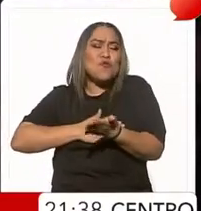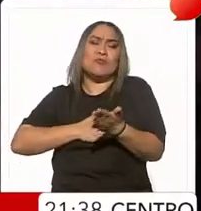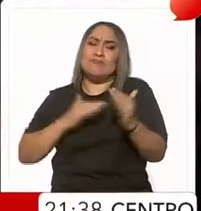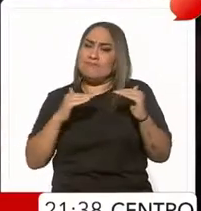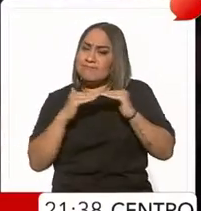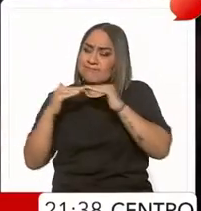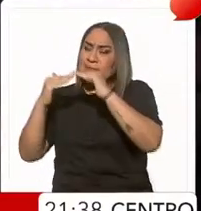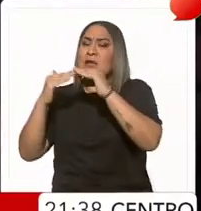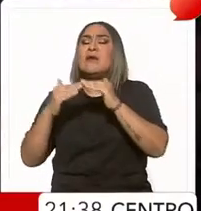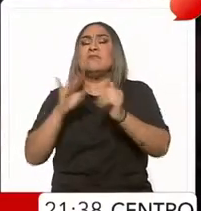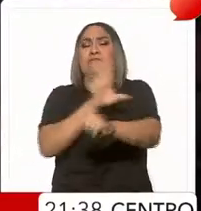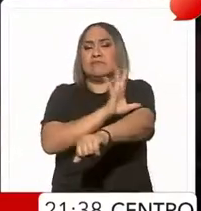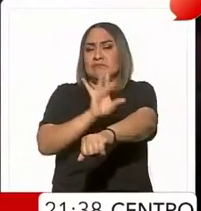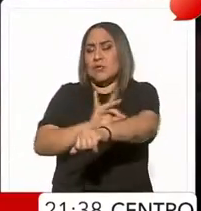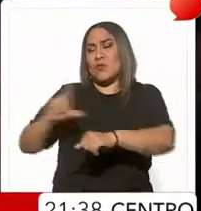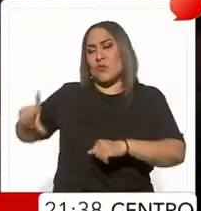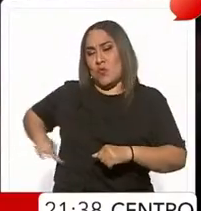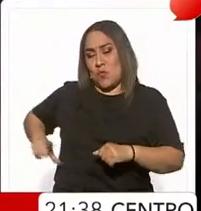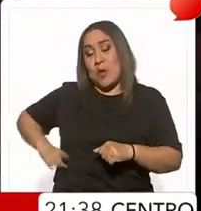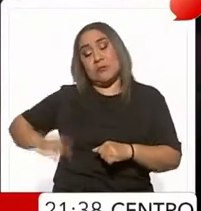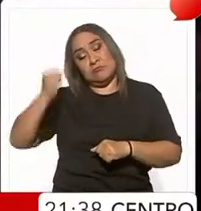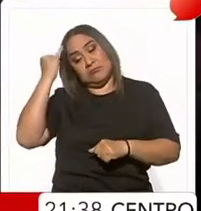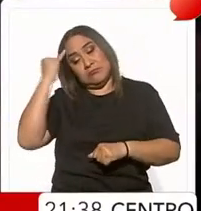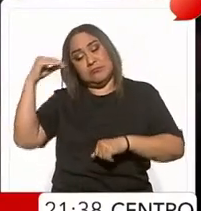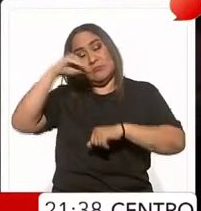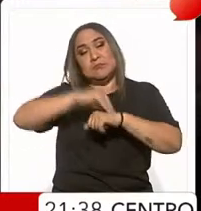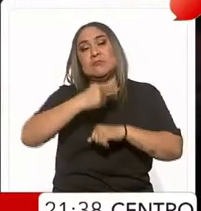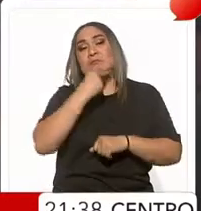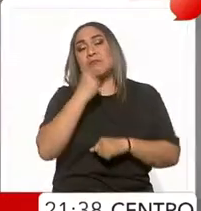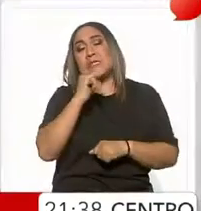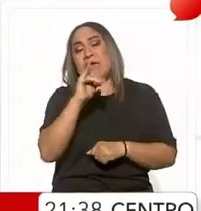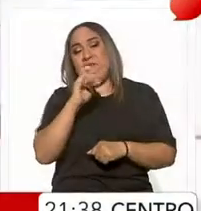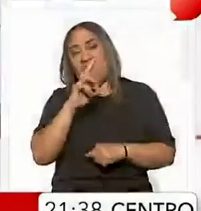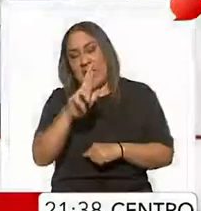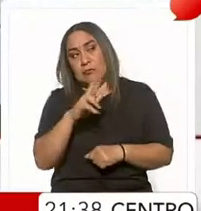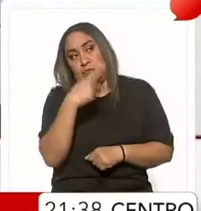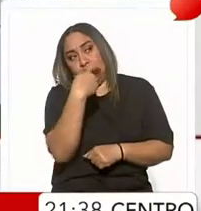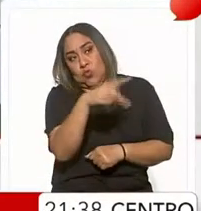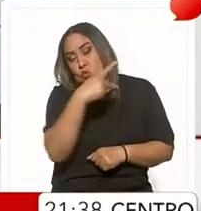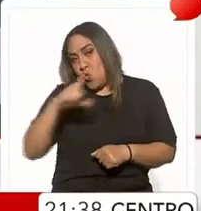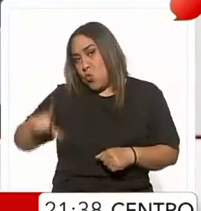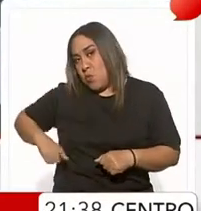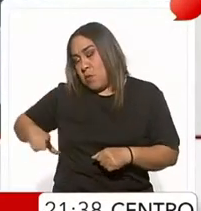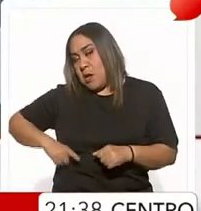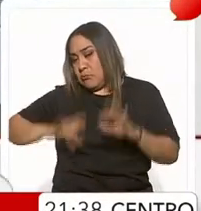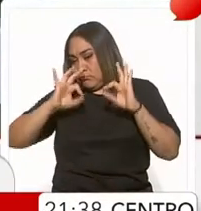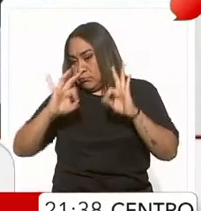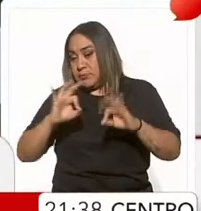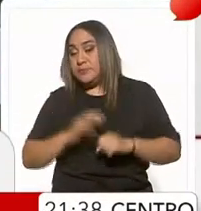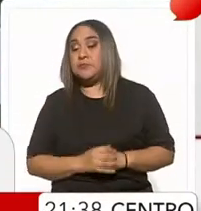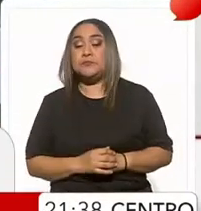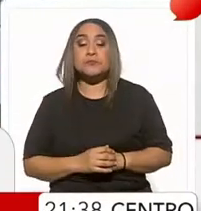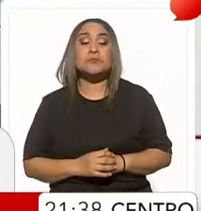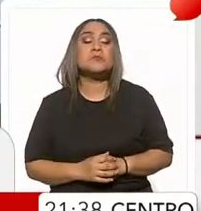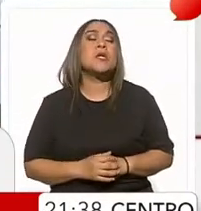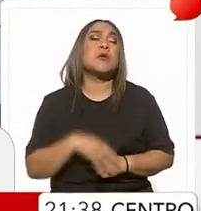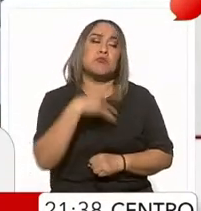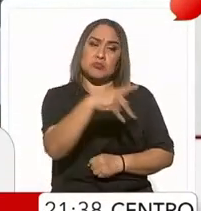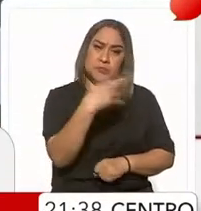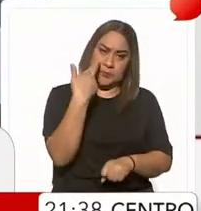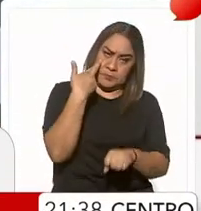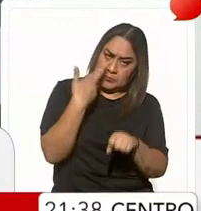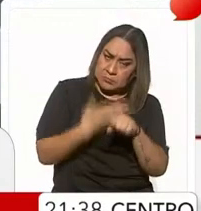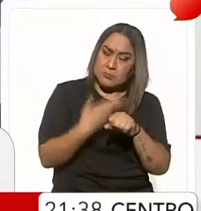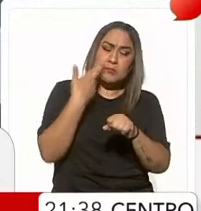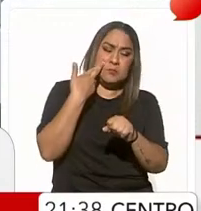fue presentada por Javier Corral, quien adelantó será una política de Estado. Asumirá las actuales